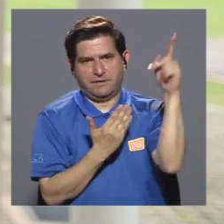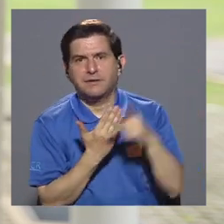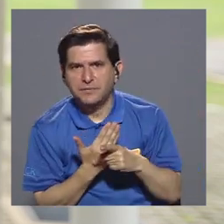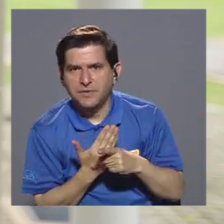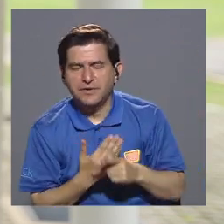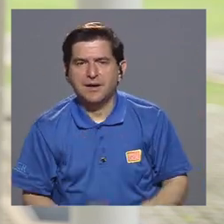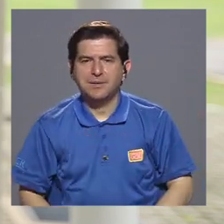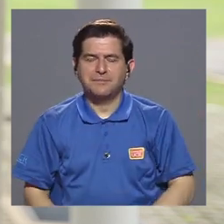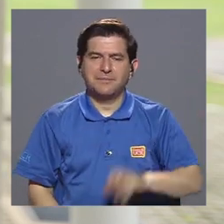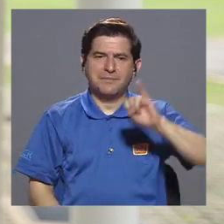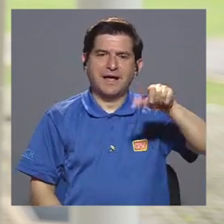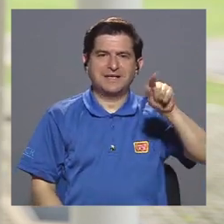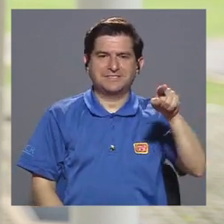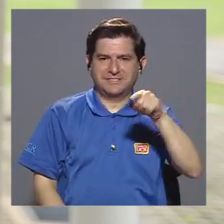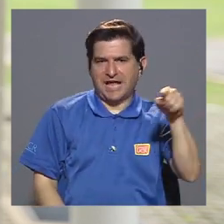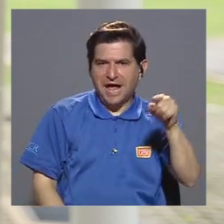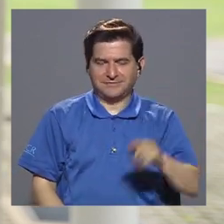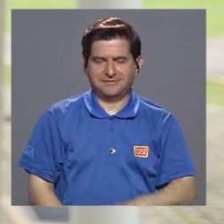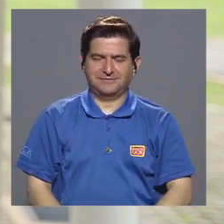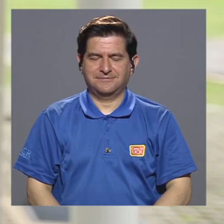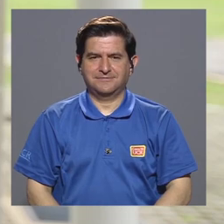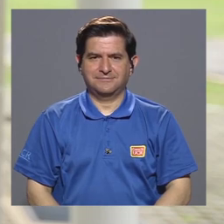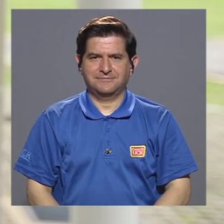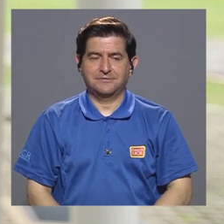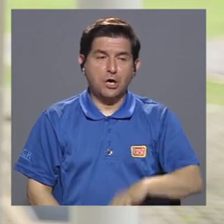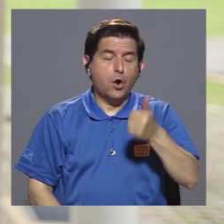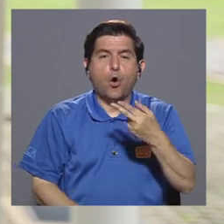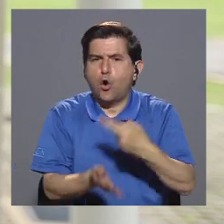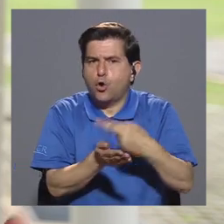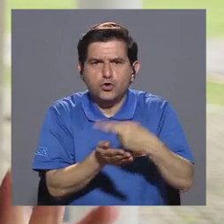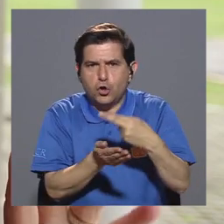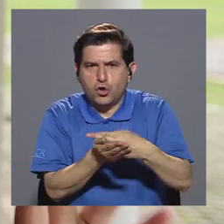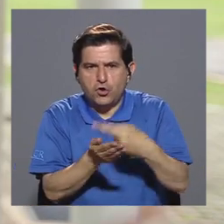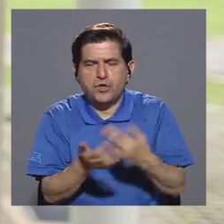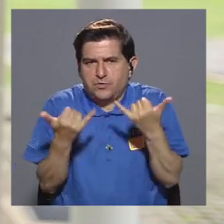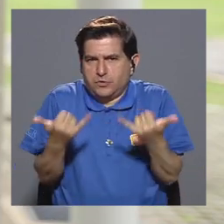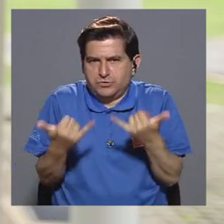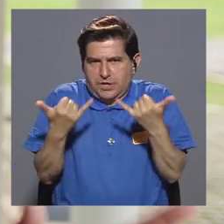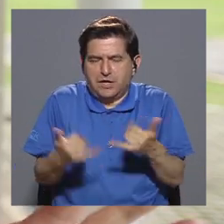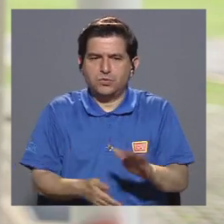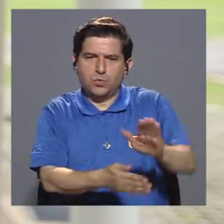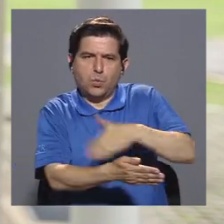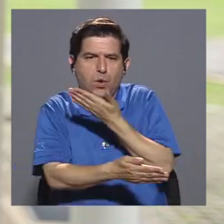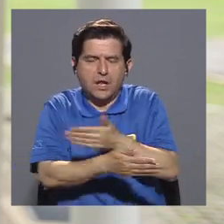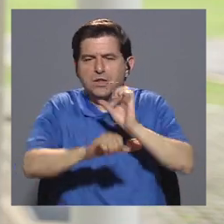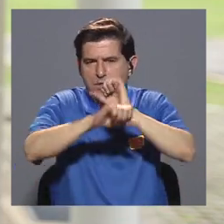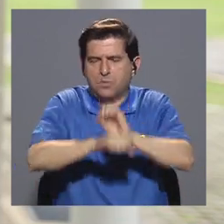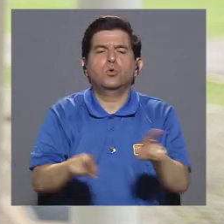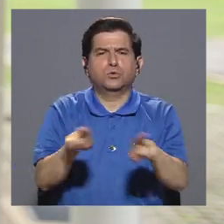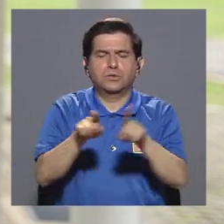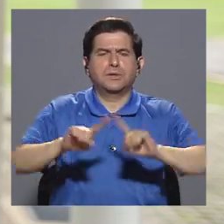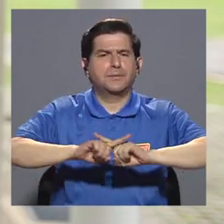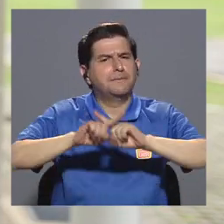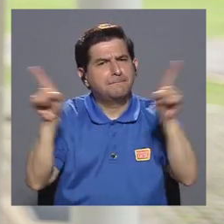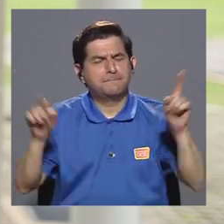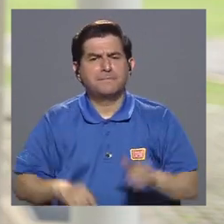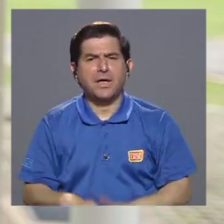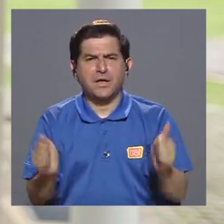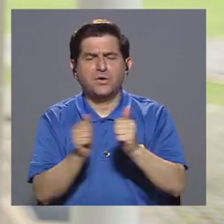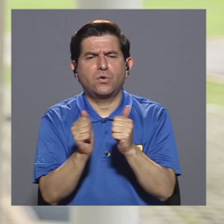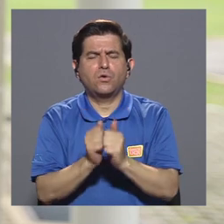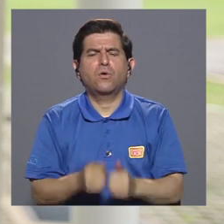programación jazz, por ejemplo, otros ritmos contemporáneos de música clásica también, pero